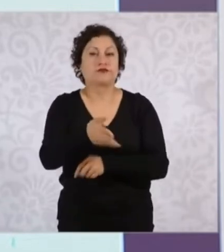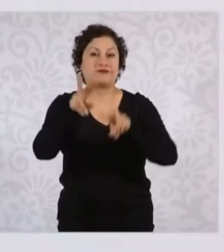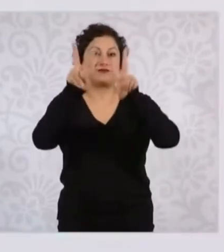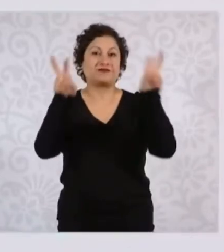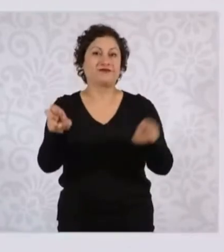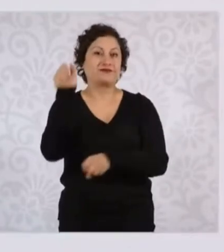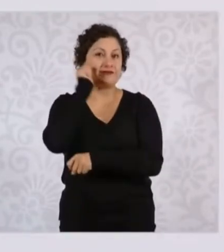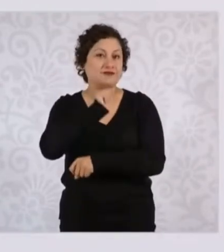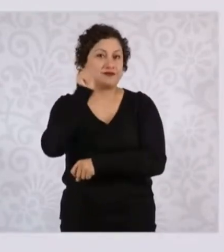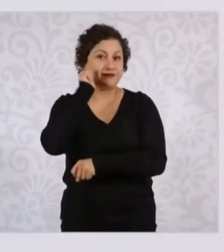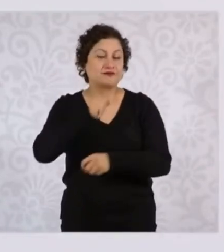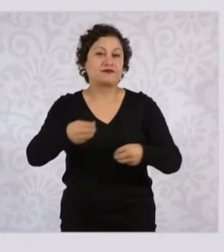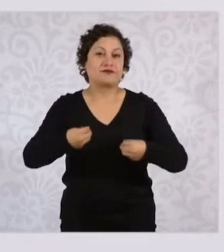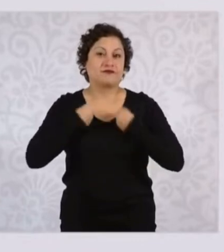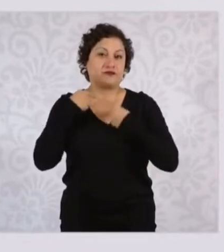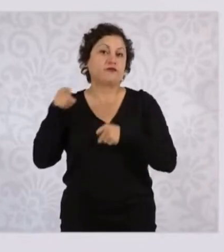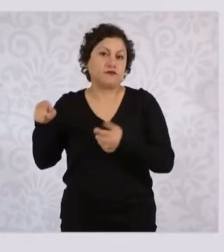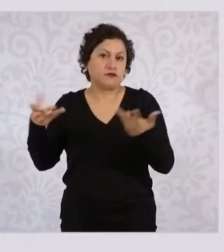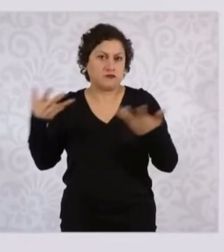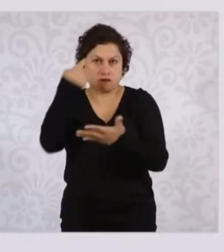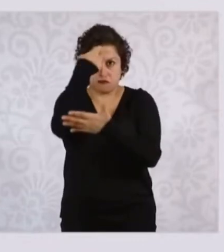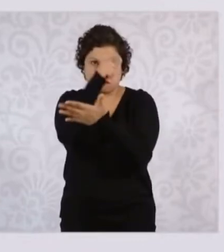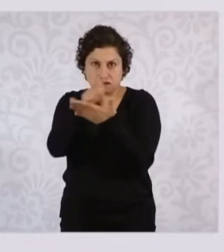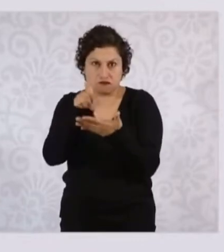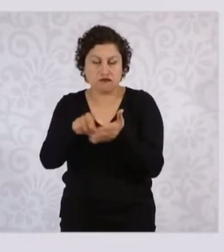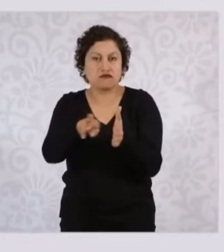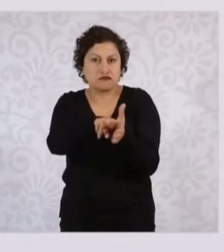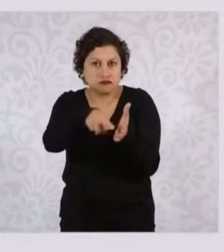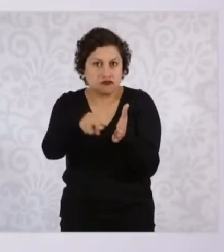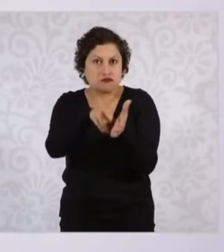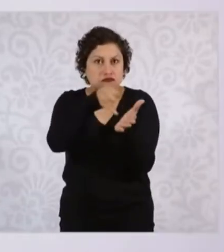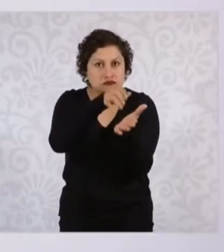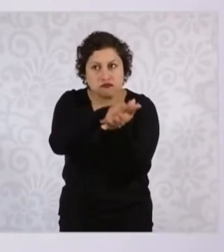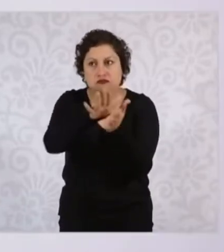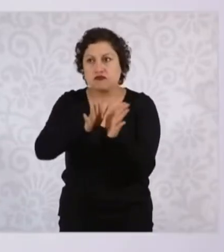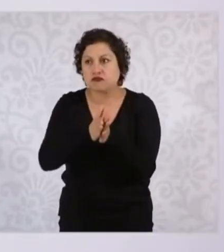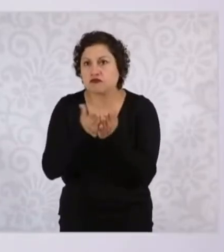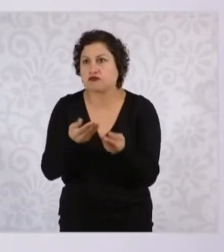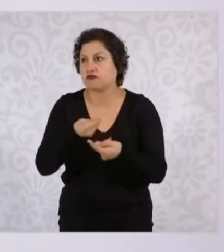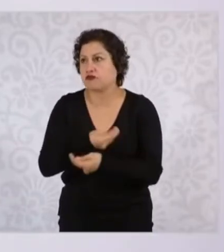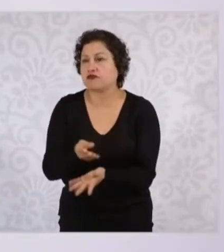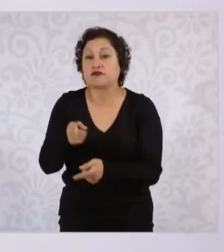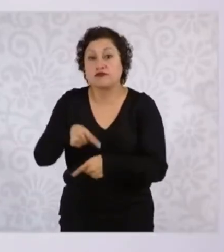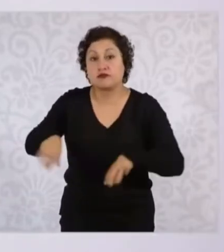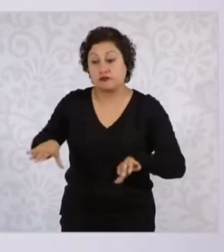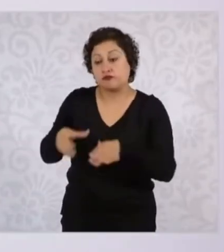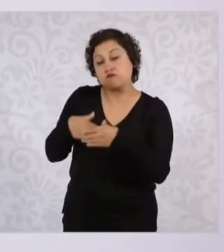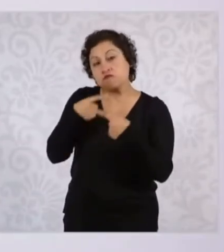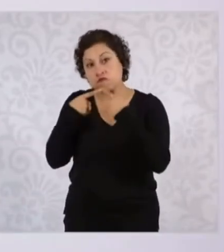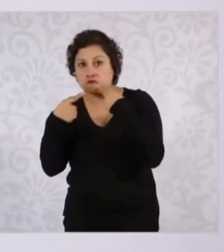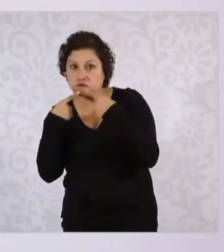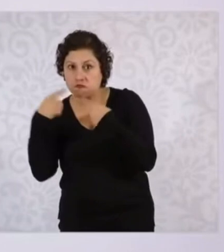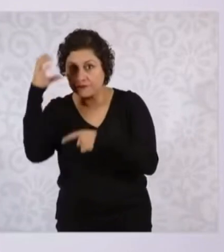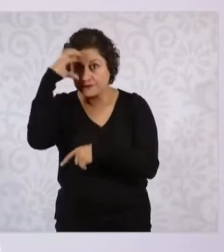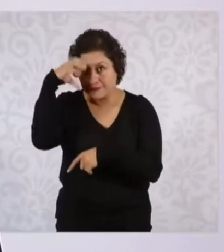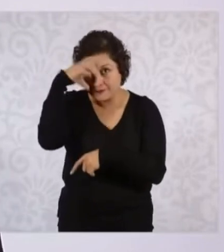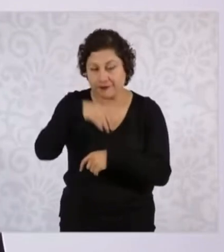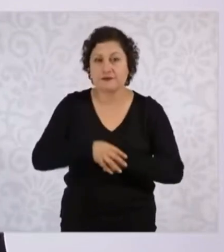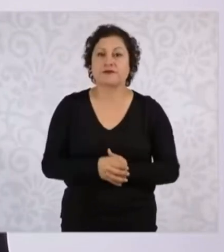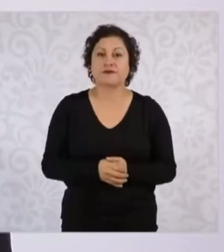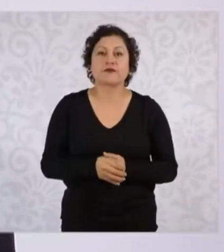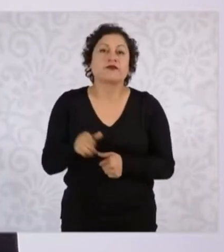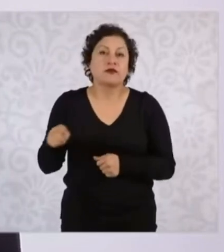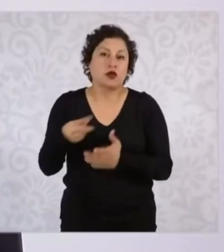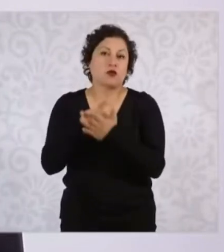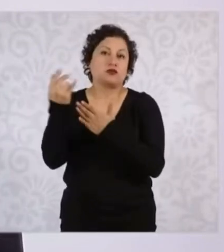una revista, una publicación y también un círculo científico. A través de este proyecto